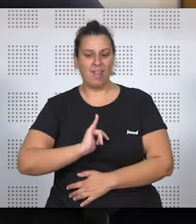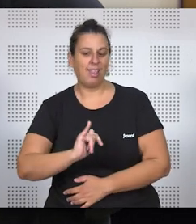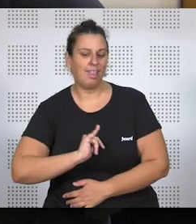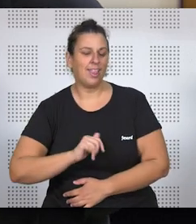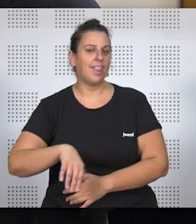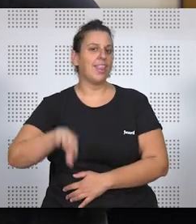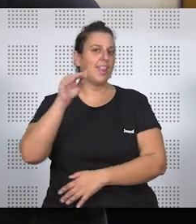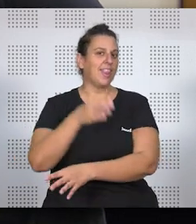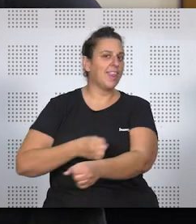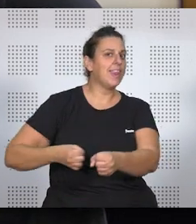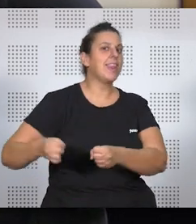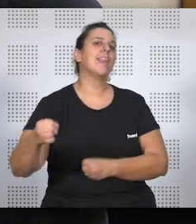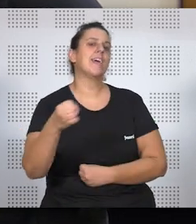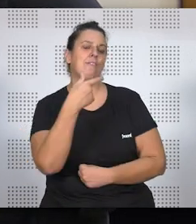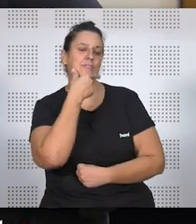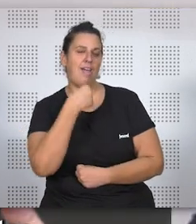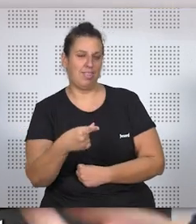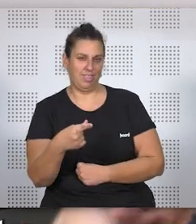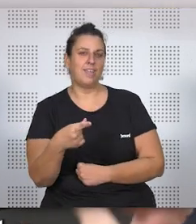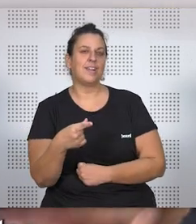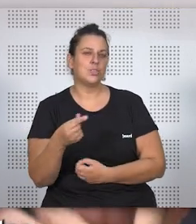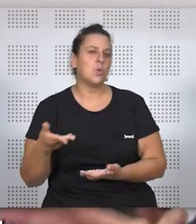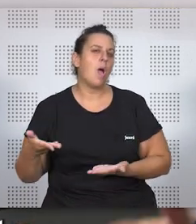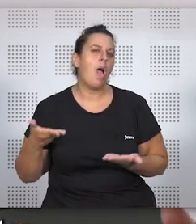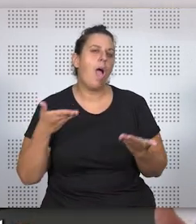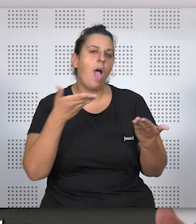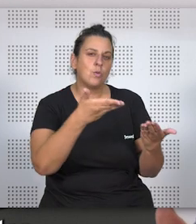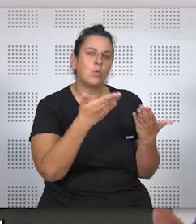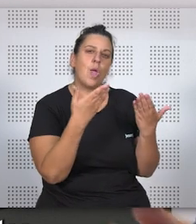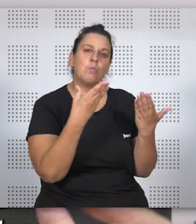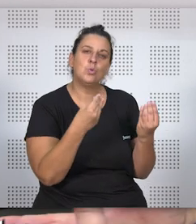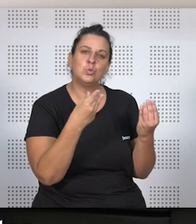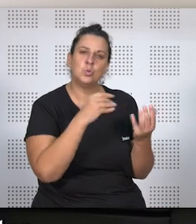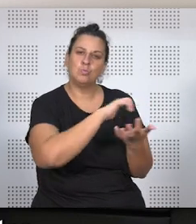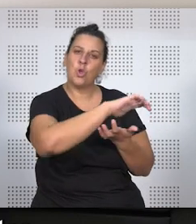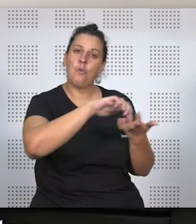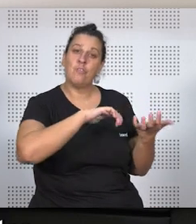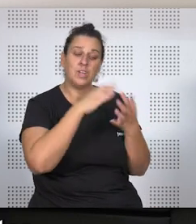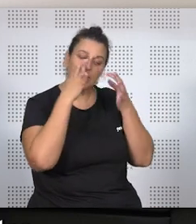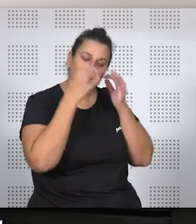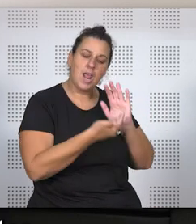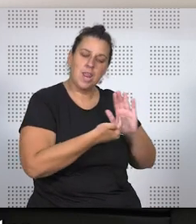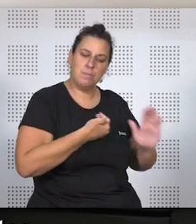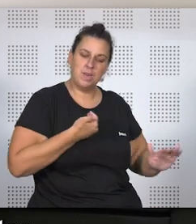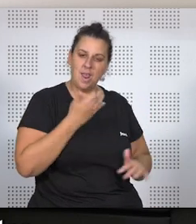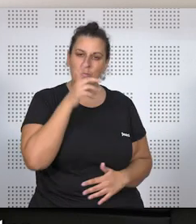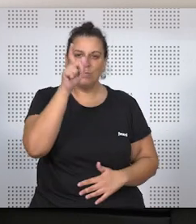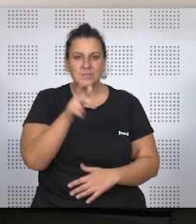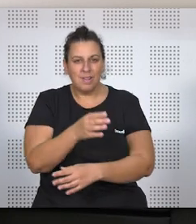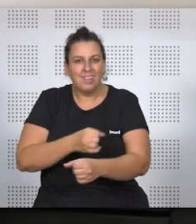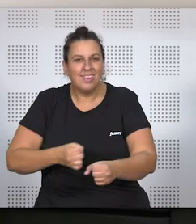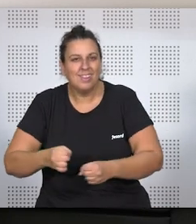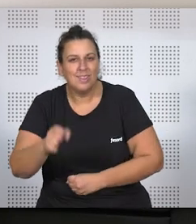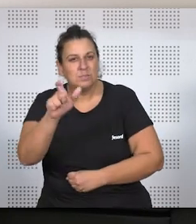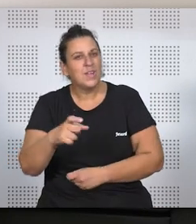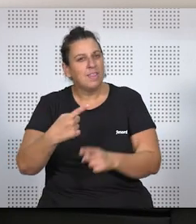entender emocionalmente esas realidades, y yo creo que eso ayuda muchísimo a eliminar conflictos, es decir, cuando nos identificamos con el otro, con